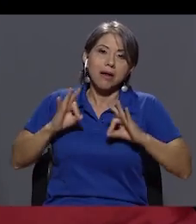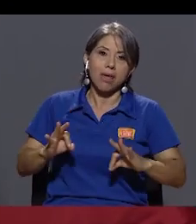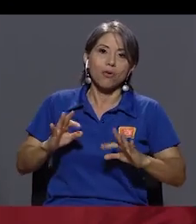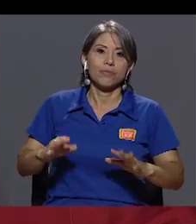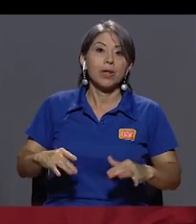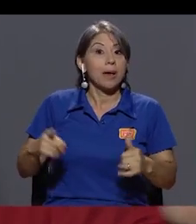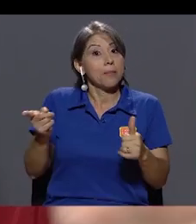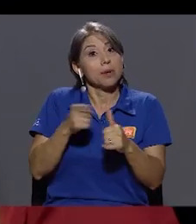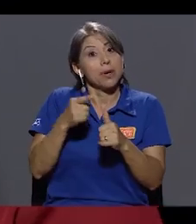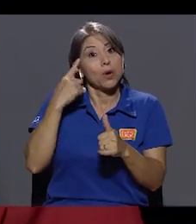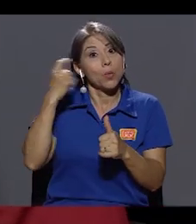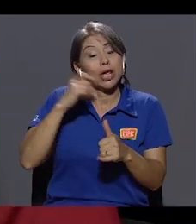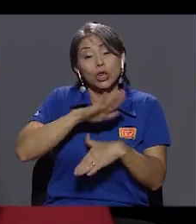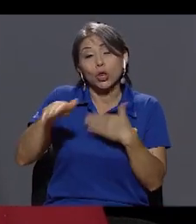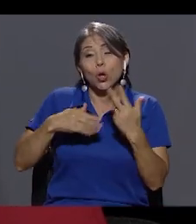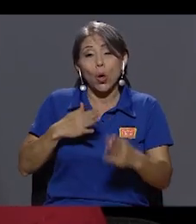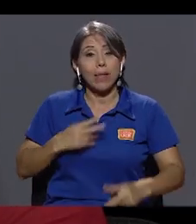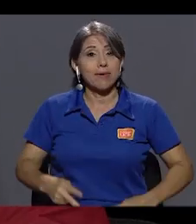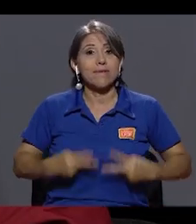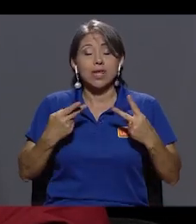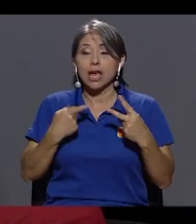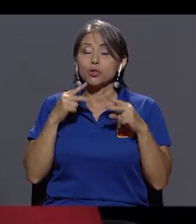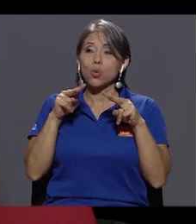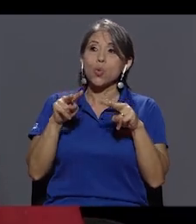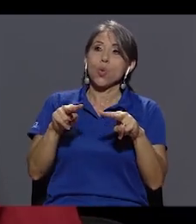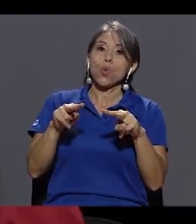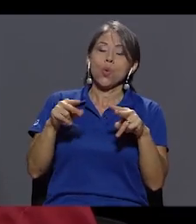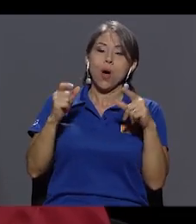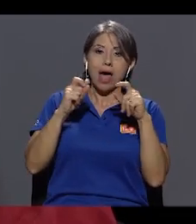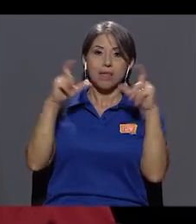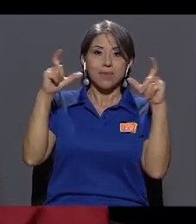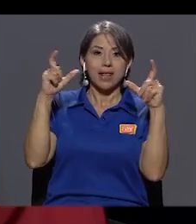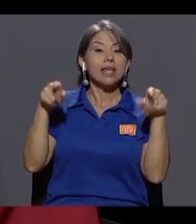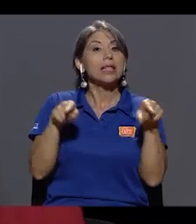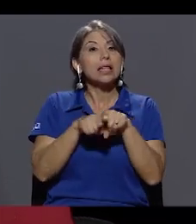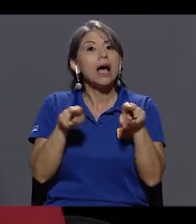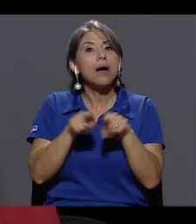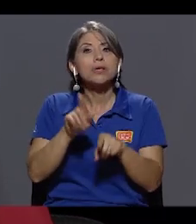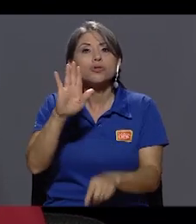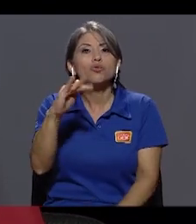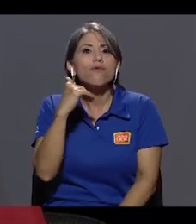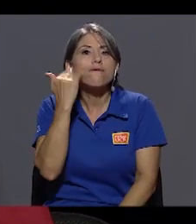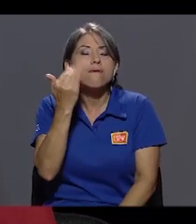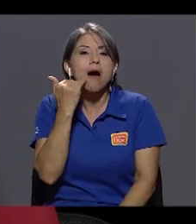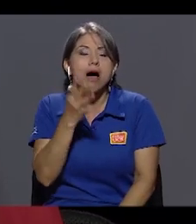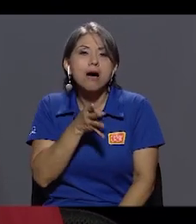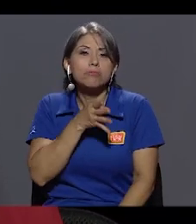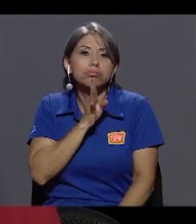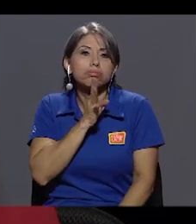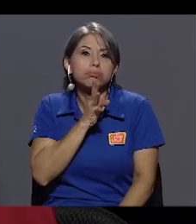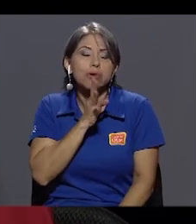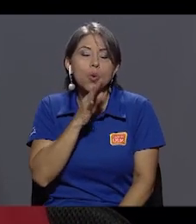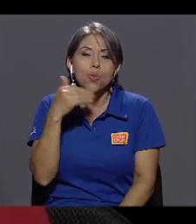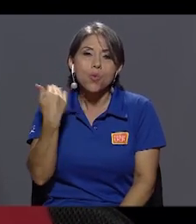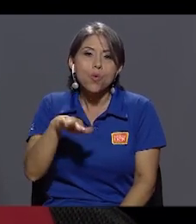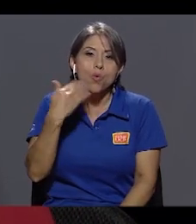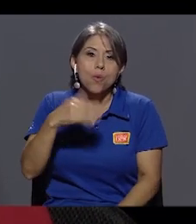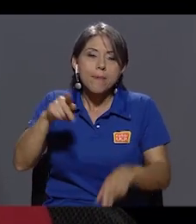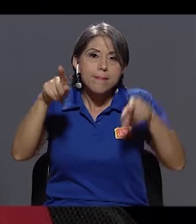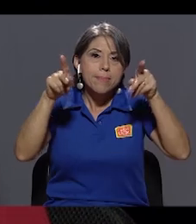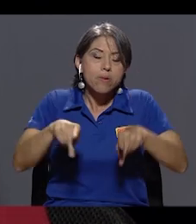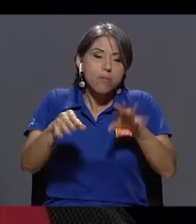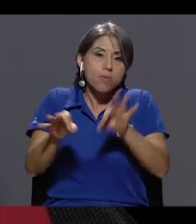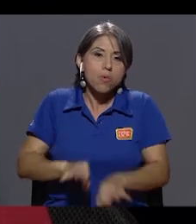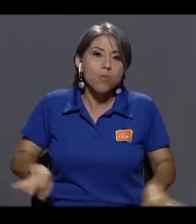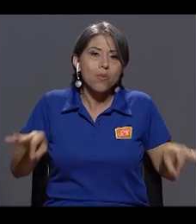Porque toda la vida todavía lo admiré. Y después, por su facilidad de palabra, y es un personaje que es